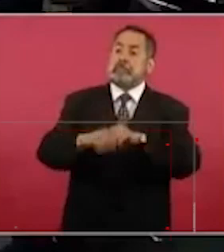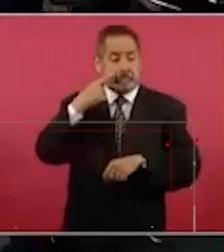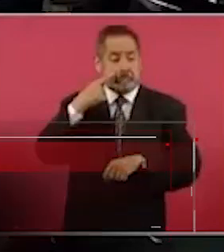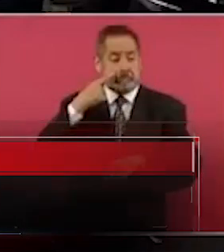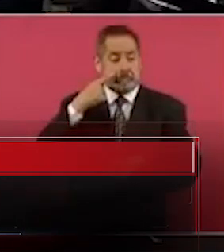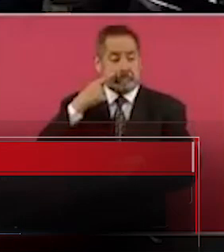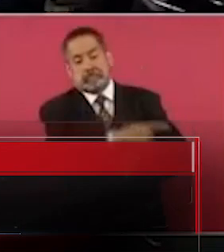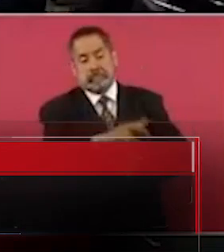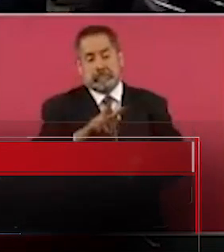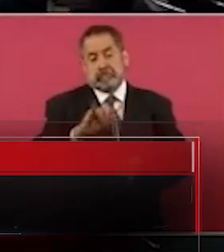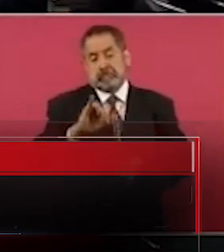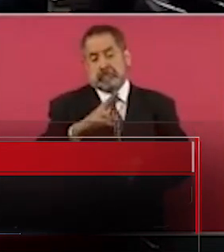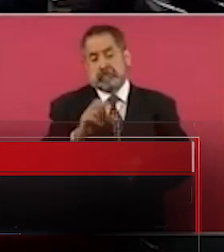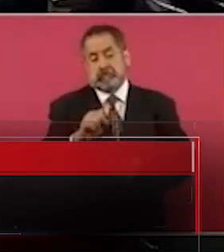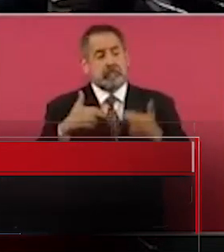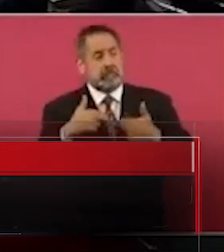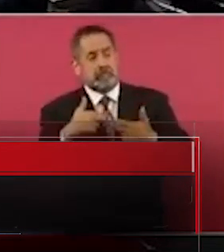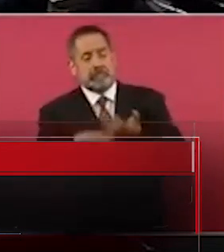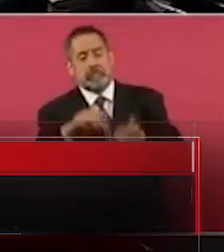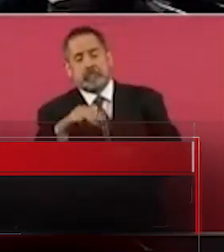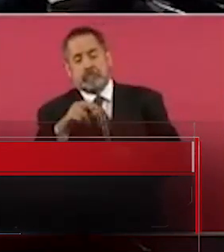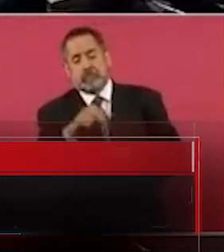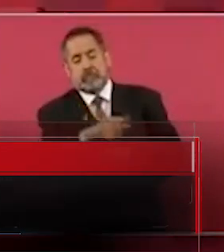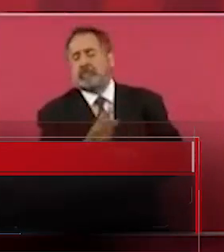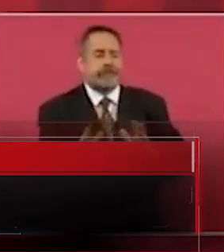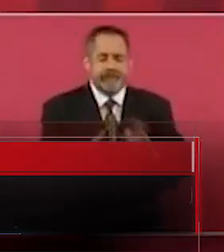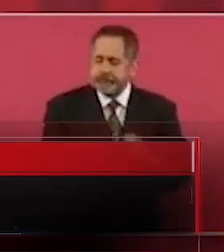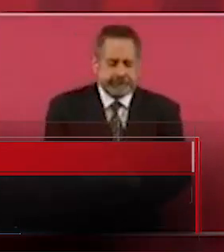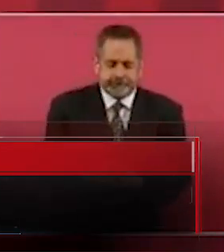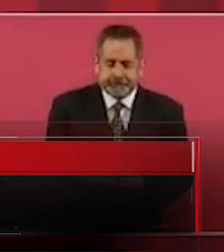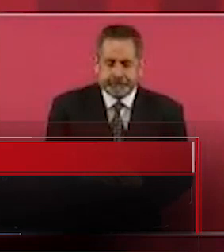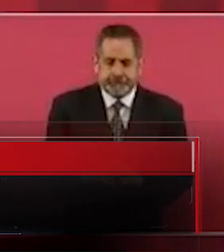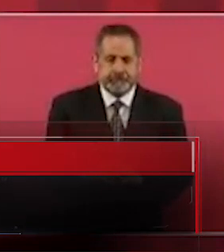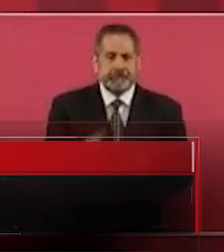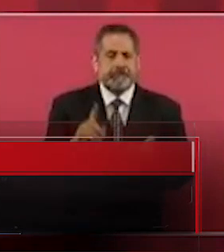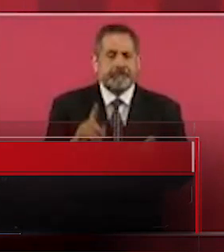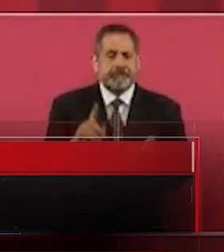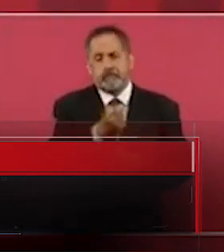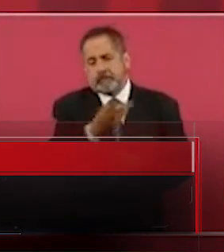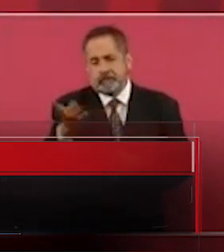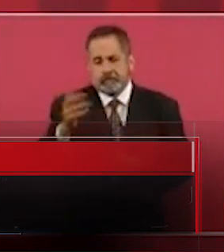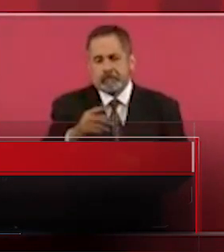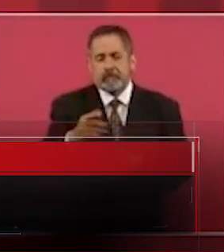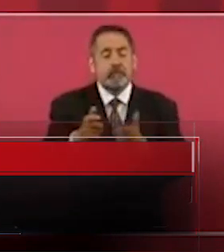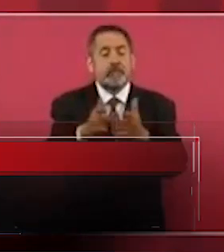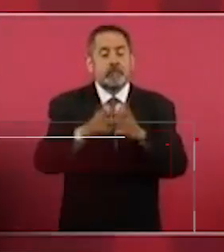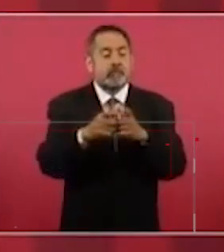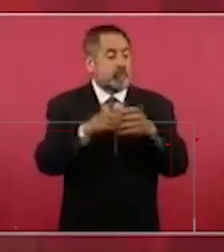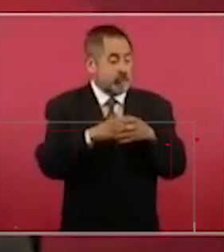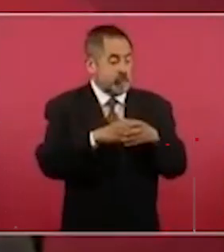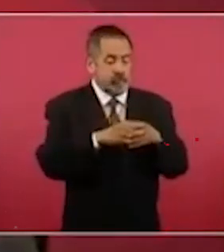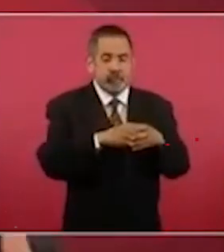Explicamos algunas características de que es posible que haya un estímulo por parte de ciertos grupos de la industria